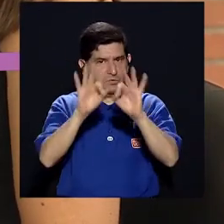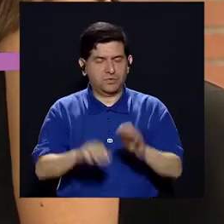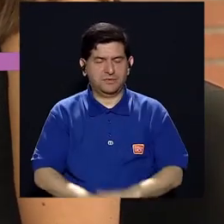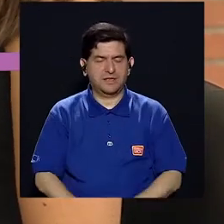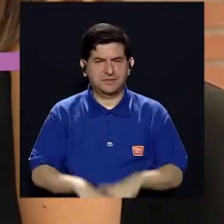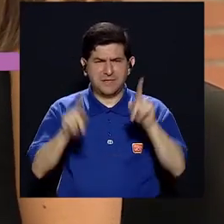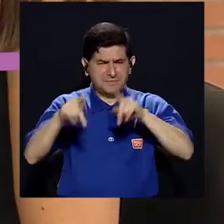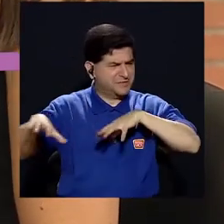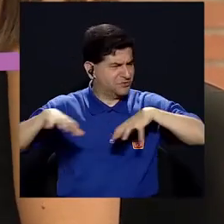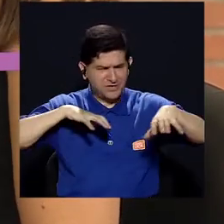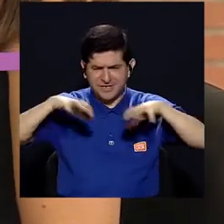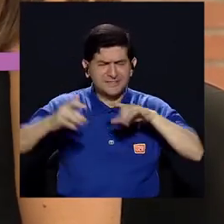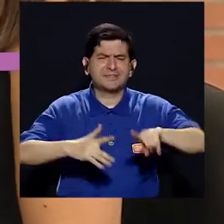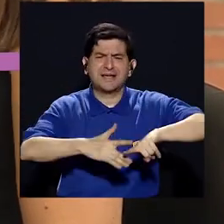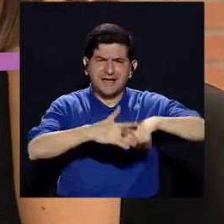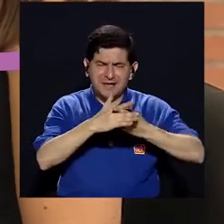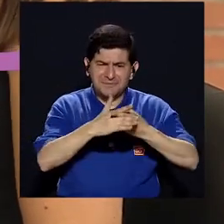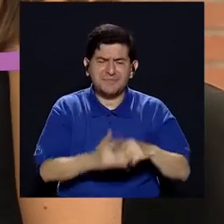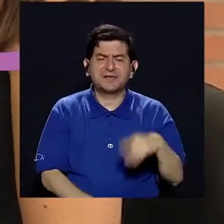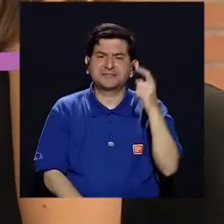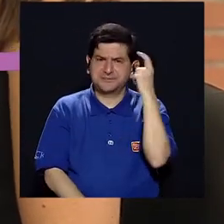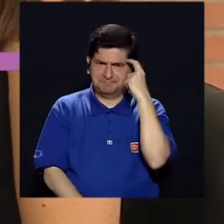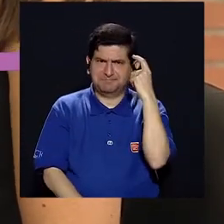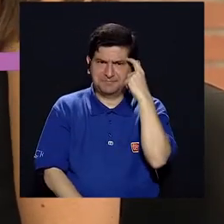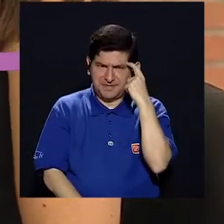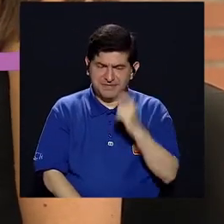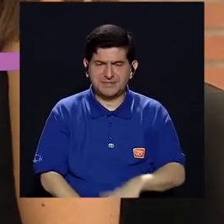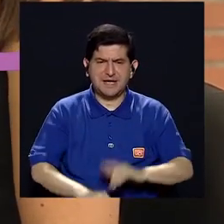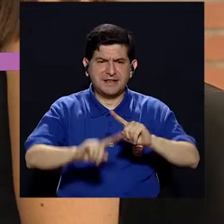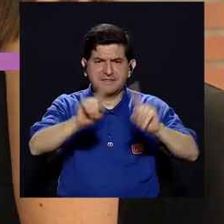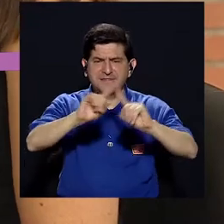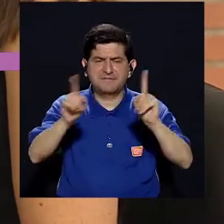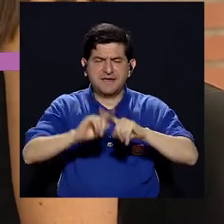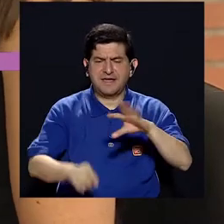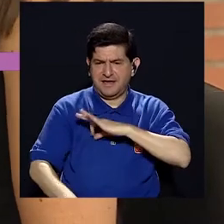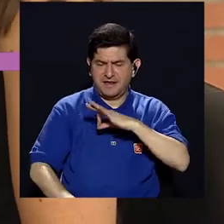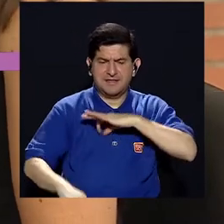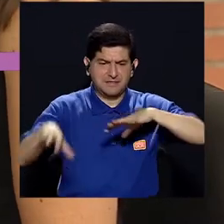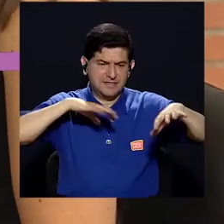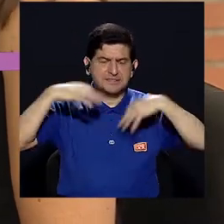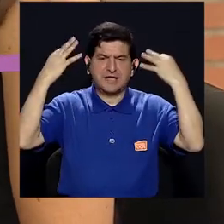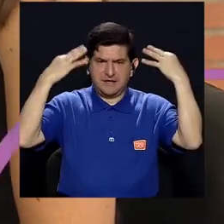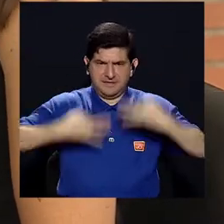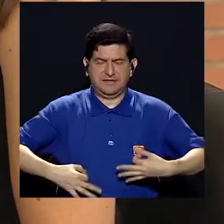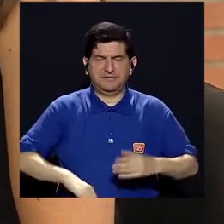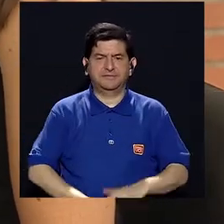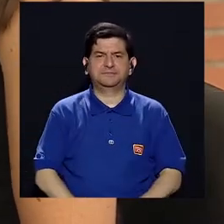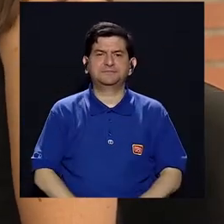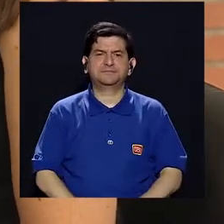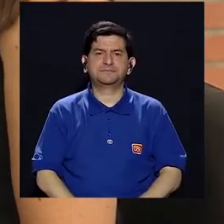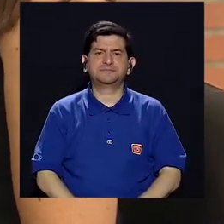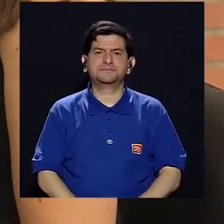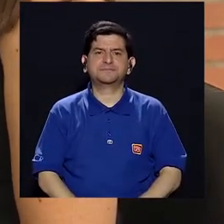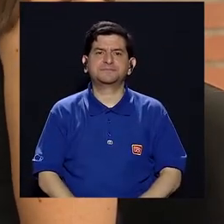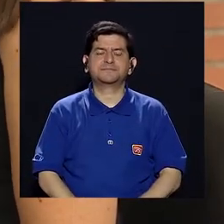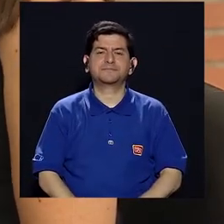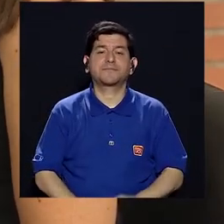es importante que las que no son físicamente activas que empiecen a tomarlo en consideración por todos los beneficios que trae la actividad física.